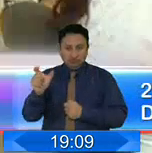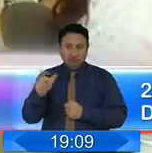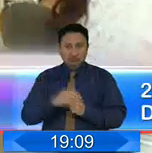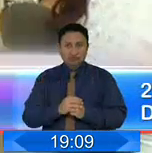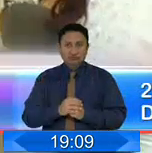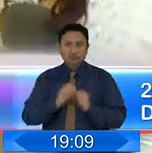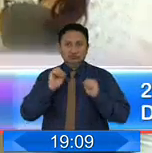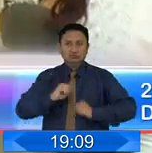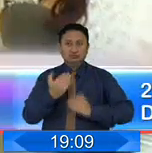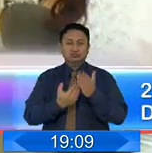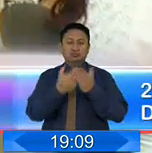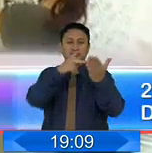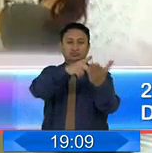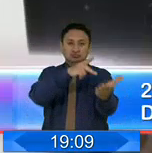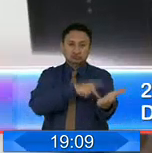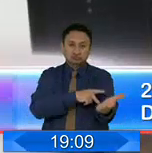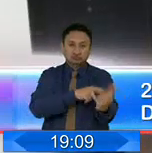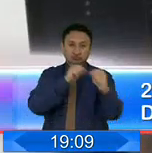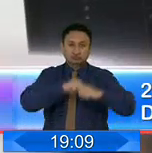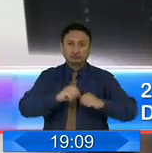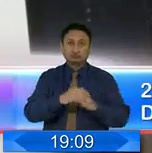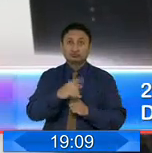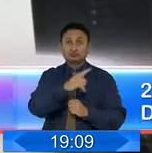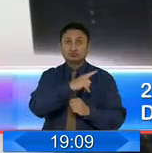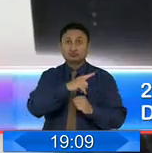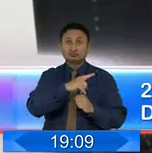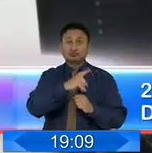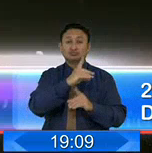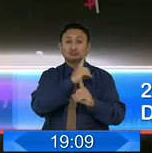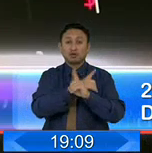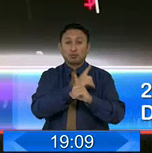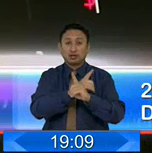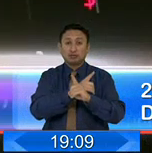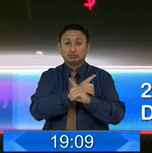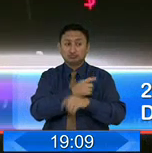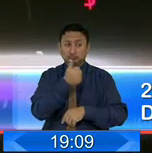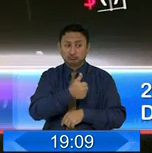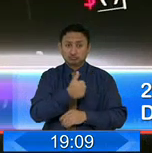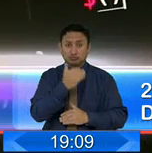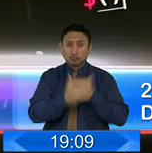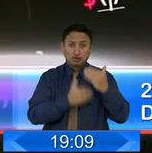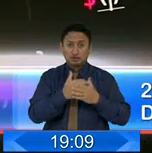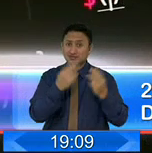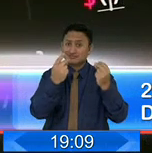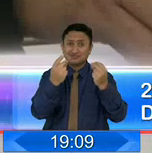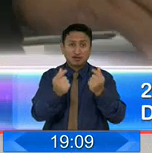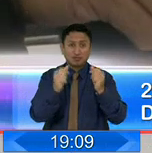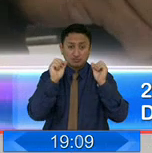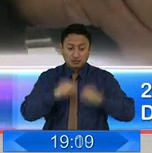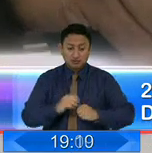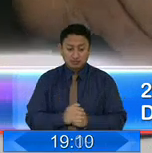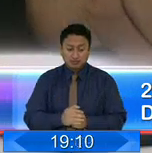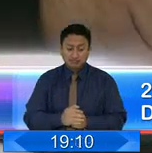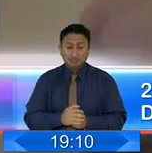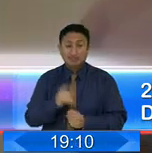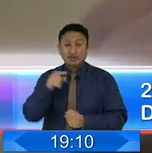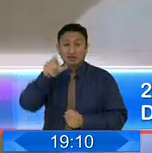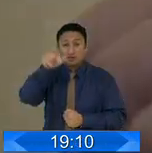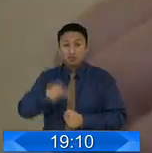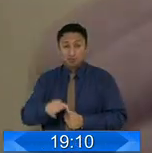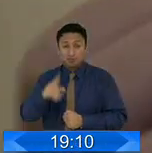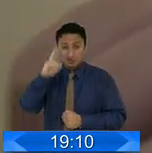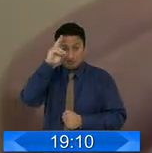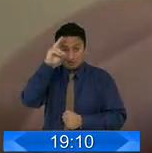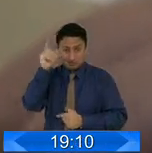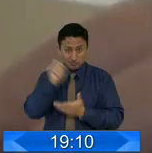el instalar un nuevo software y un sistema electrónico de discapacidades, que automatice el proceso de calificación para así evitar la manipulación